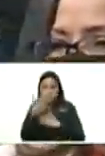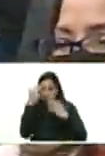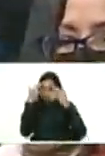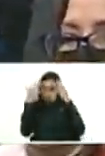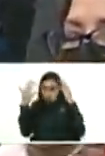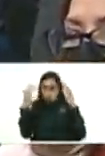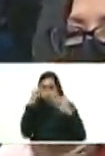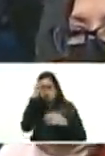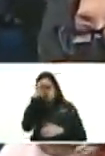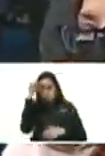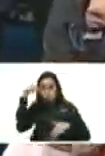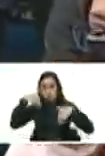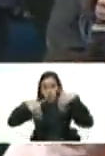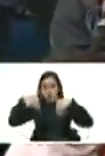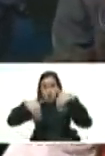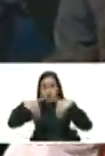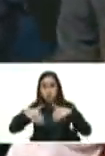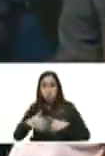¿ah?